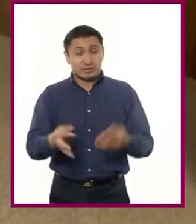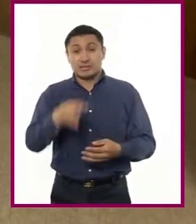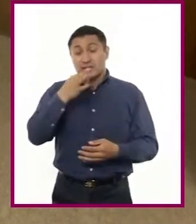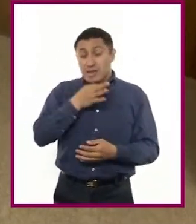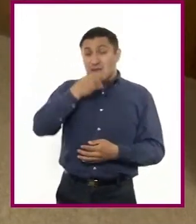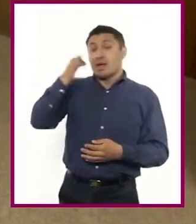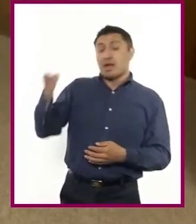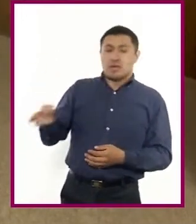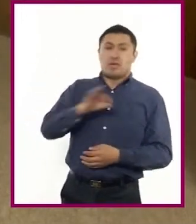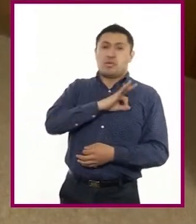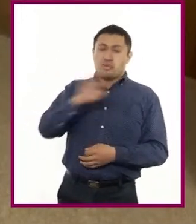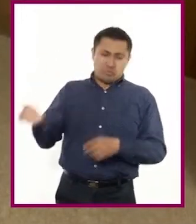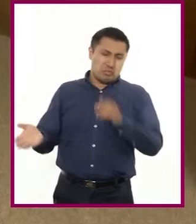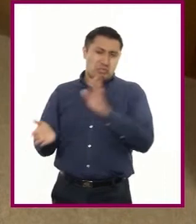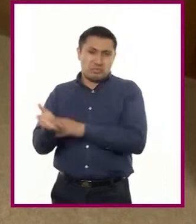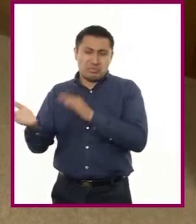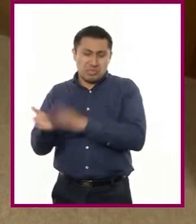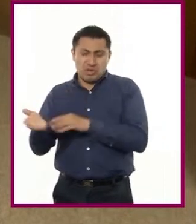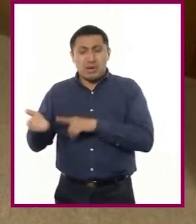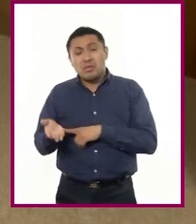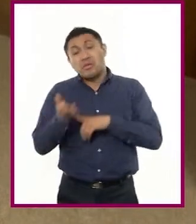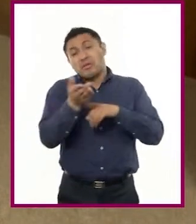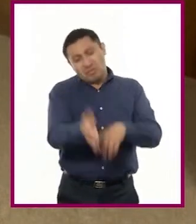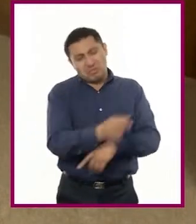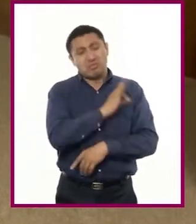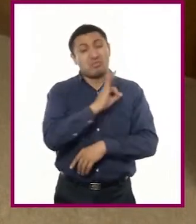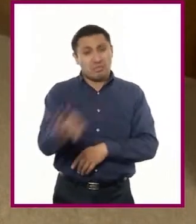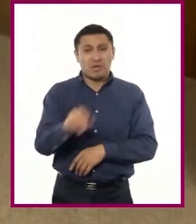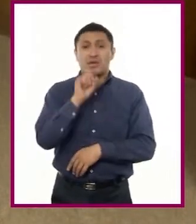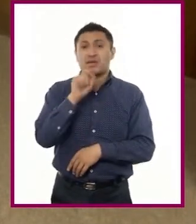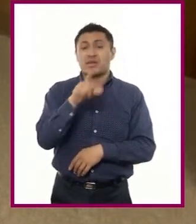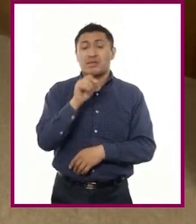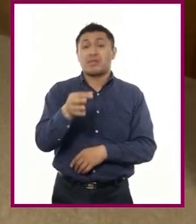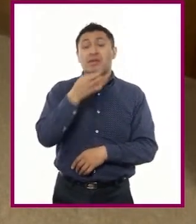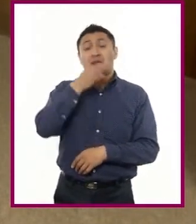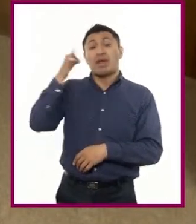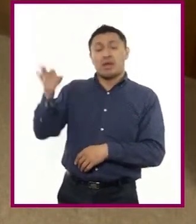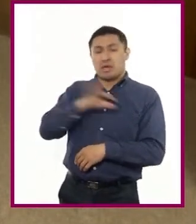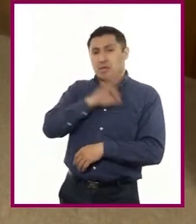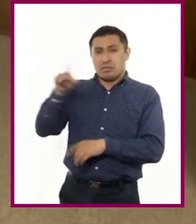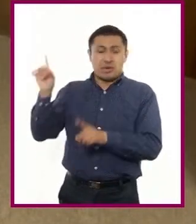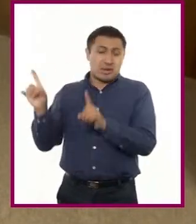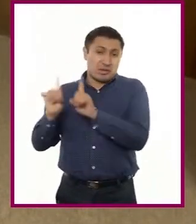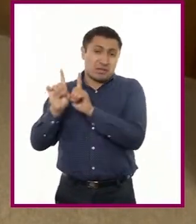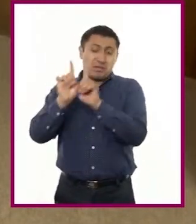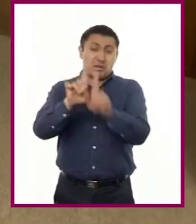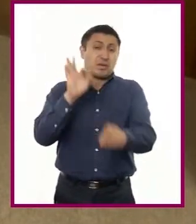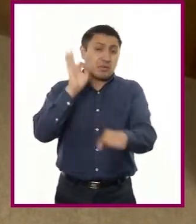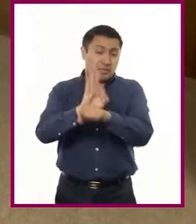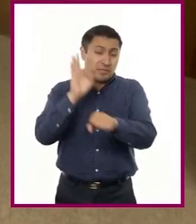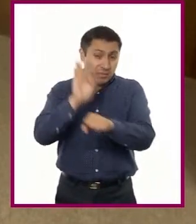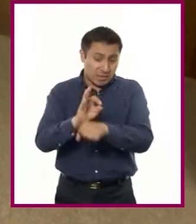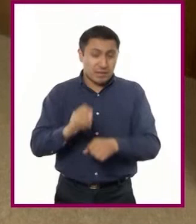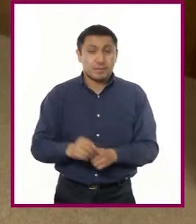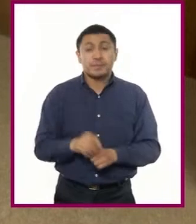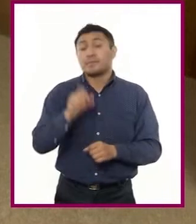puede presentar pruebas de descargo. También se le dice que puede presentarse acompañado de un defensor. Cabe aclarar que en caso de que